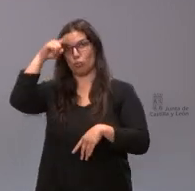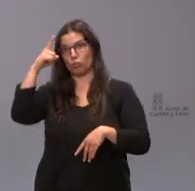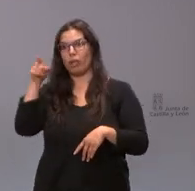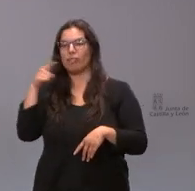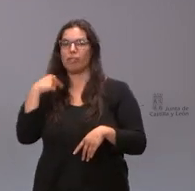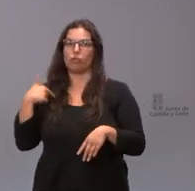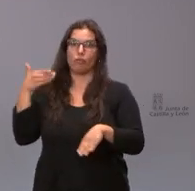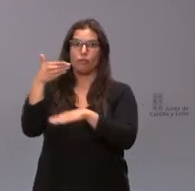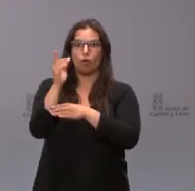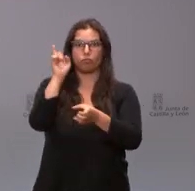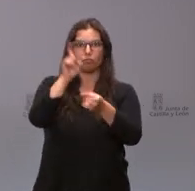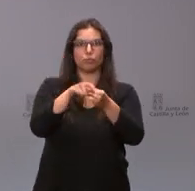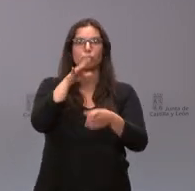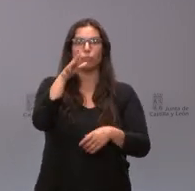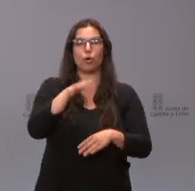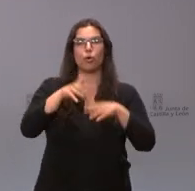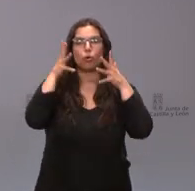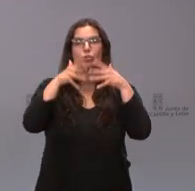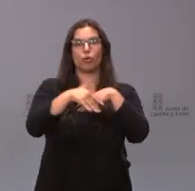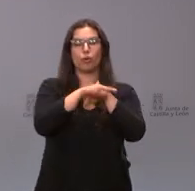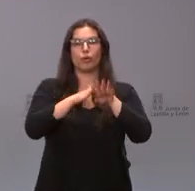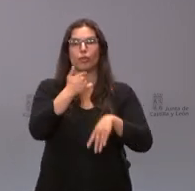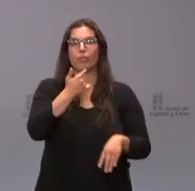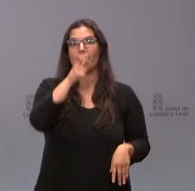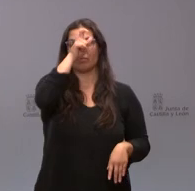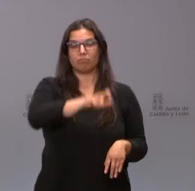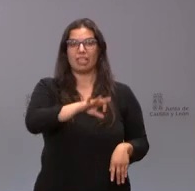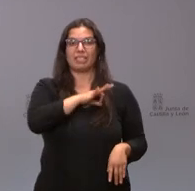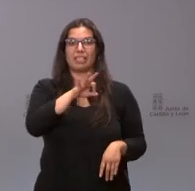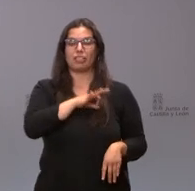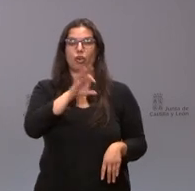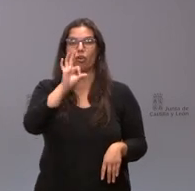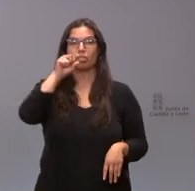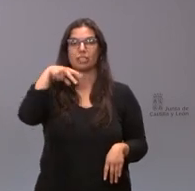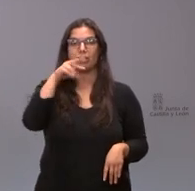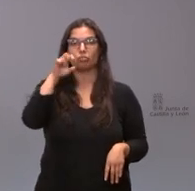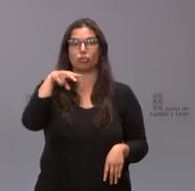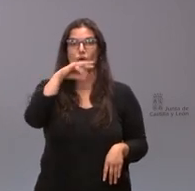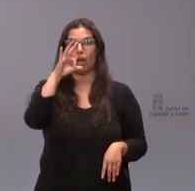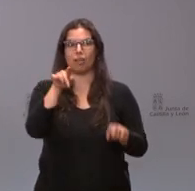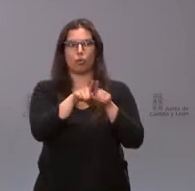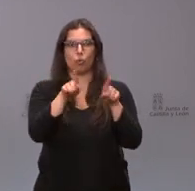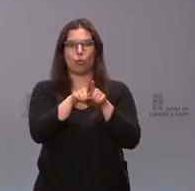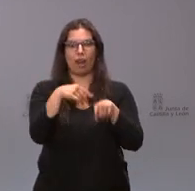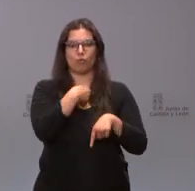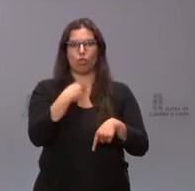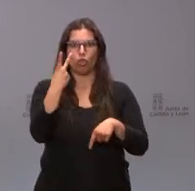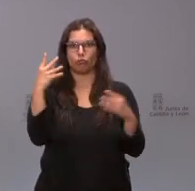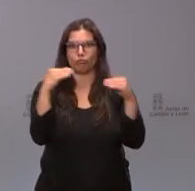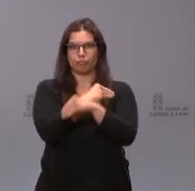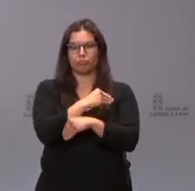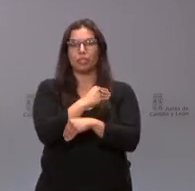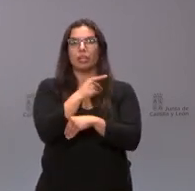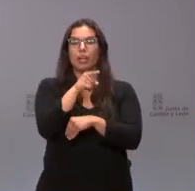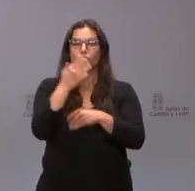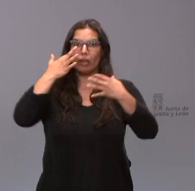que la situación del señor Santonja era incompatible quiero saber si esto es así si es una decisión del